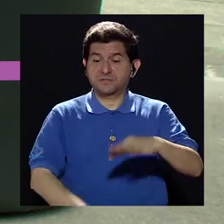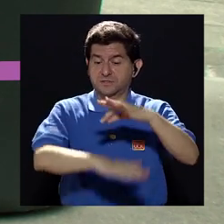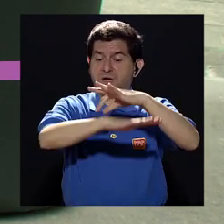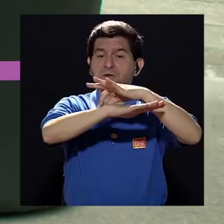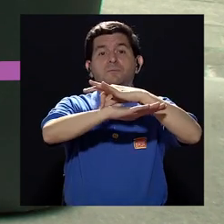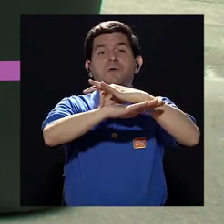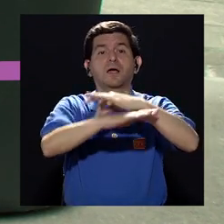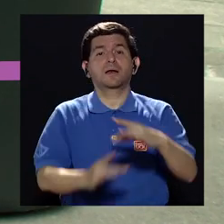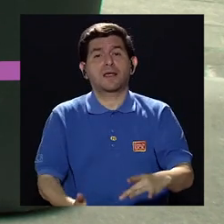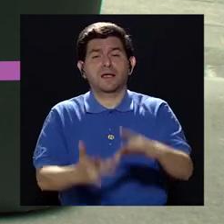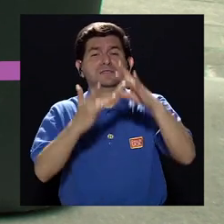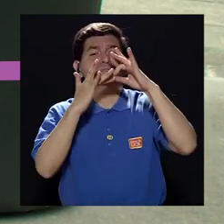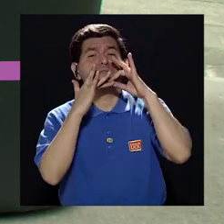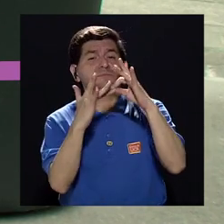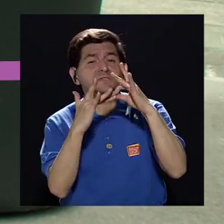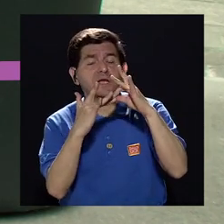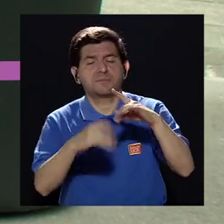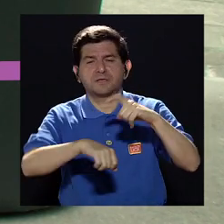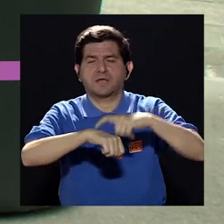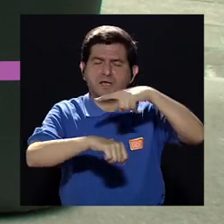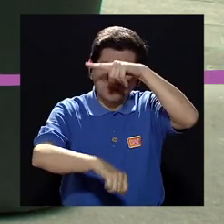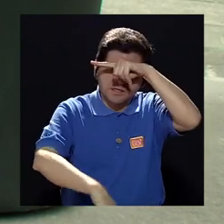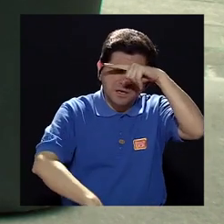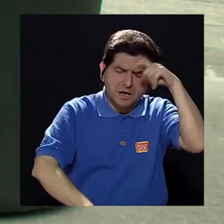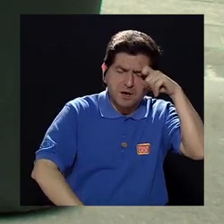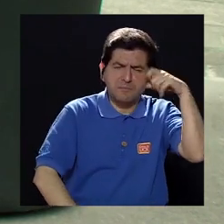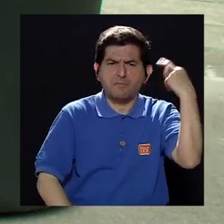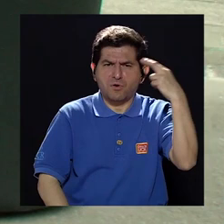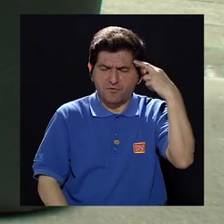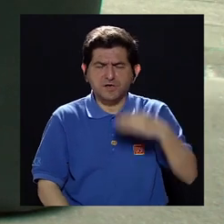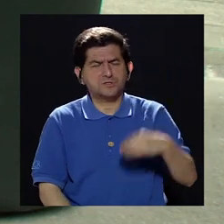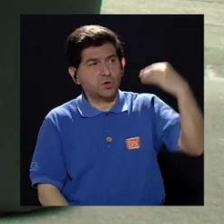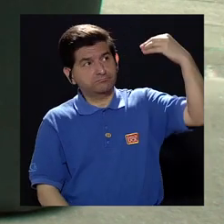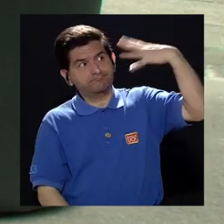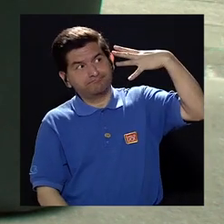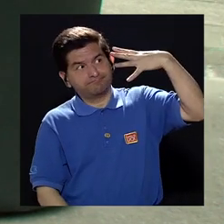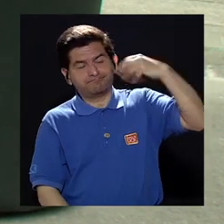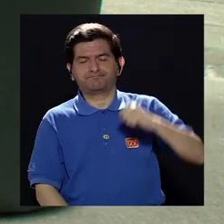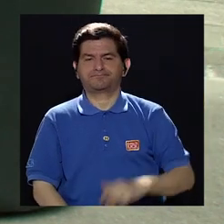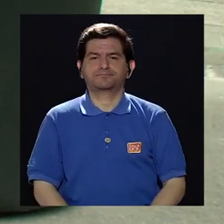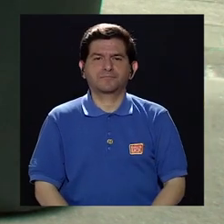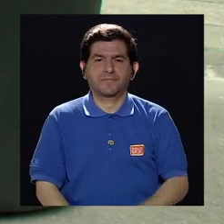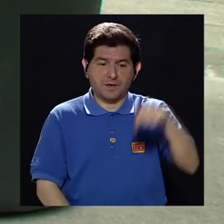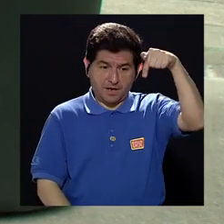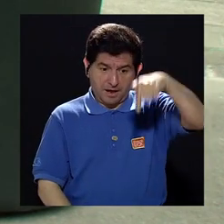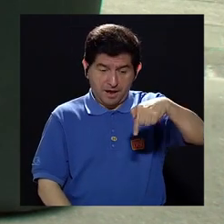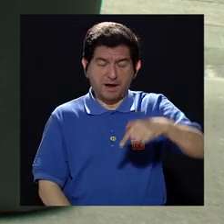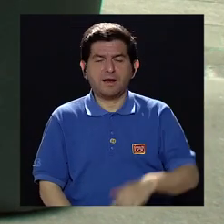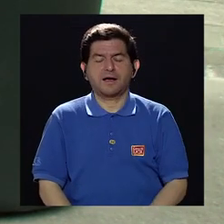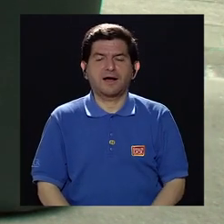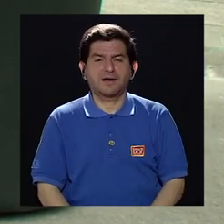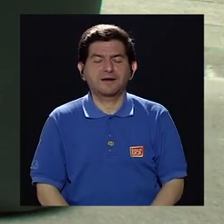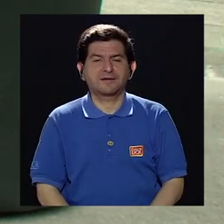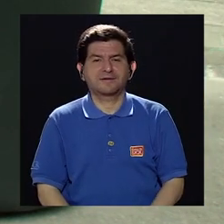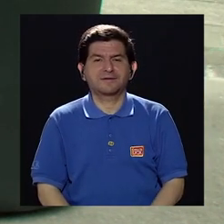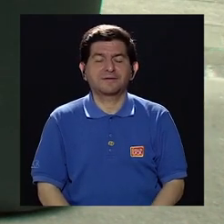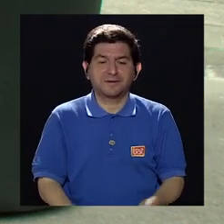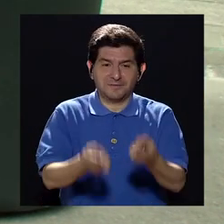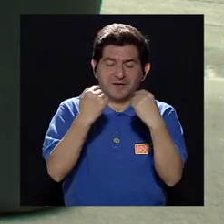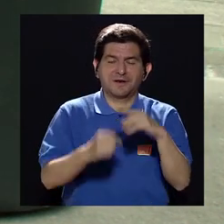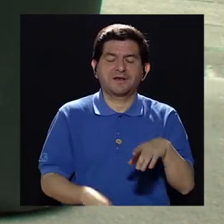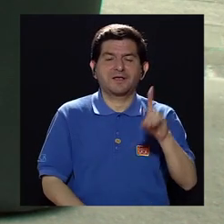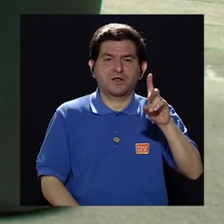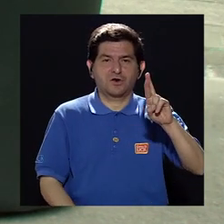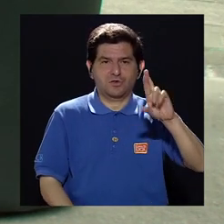que tener en nuestra piel, principalmente en época de verano debido a los rayos solares. Para esto contamos con la grata presencia